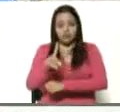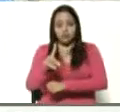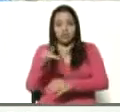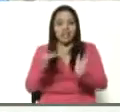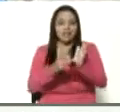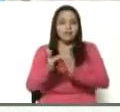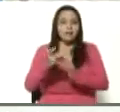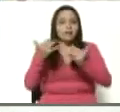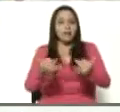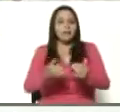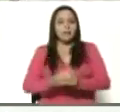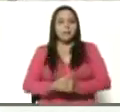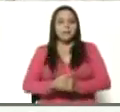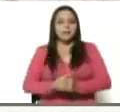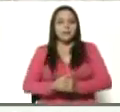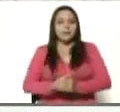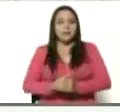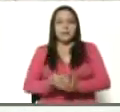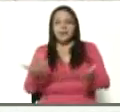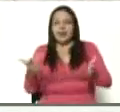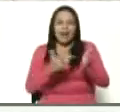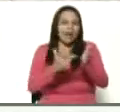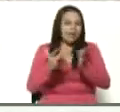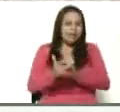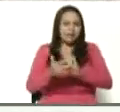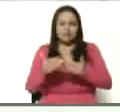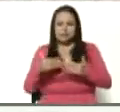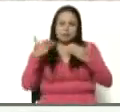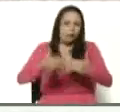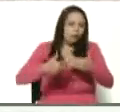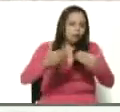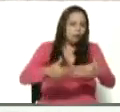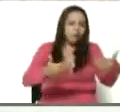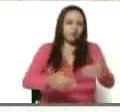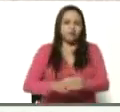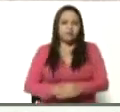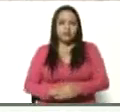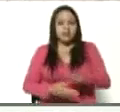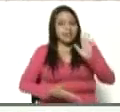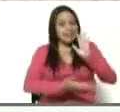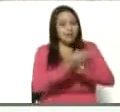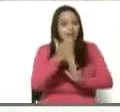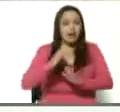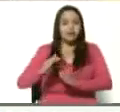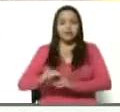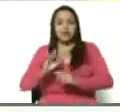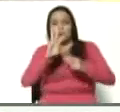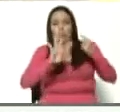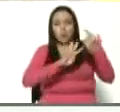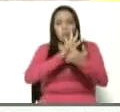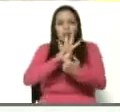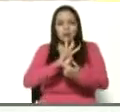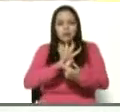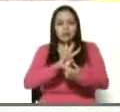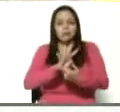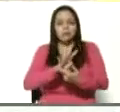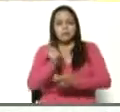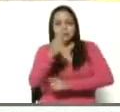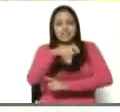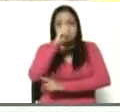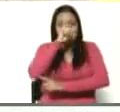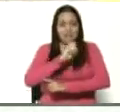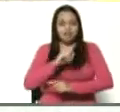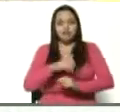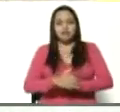Va a abrir galopando. Se va el primer cuatrimestre del año. Aquí